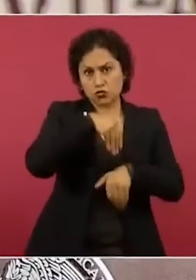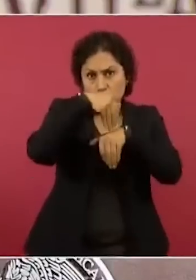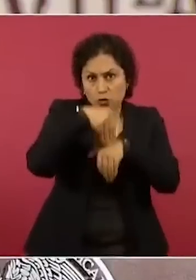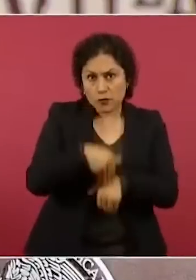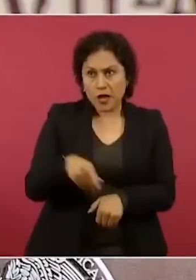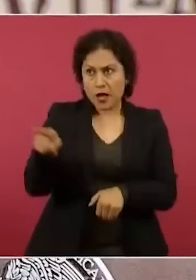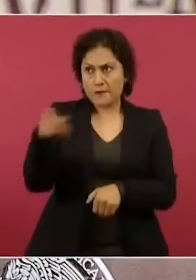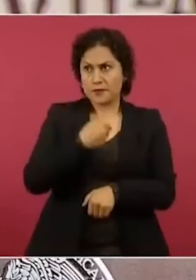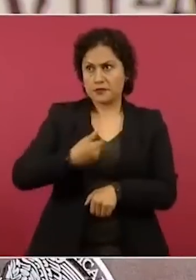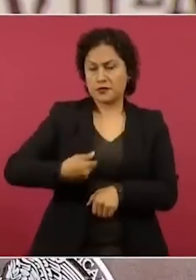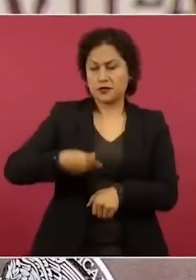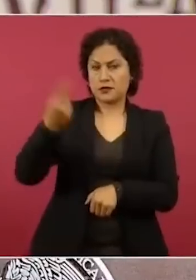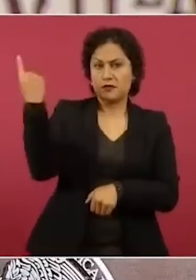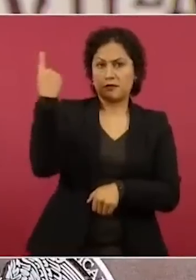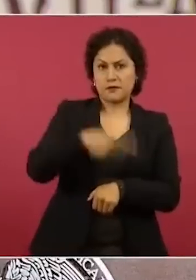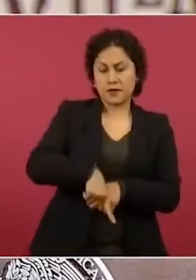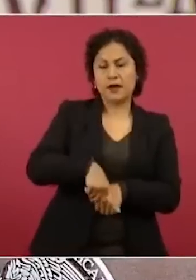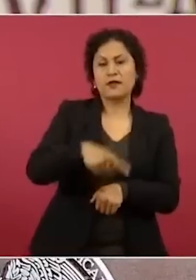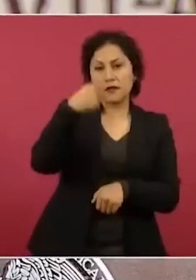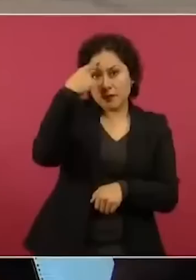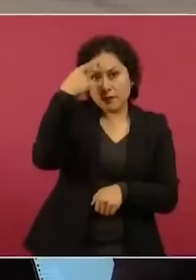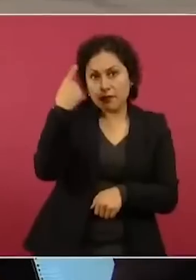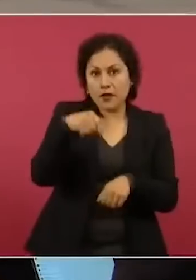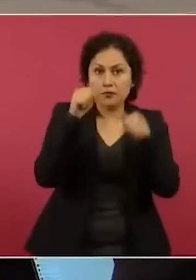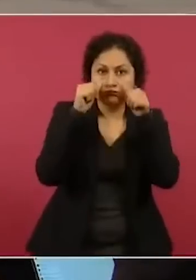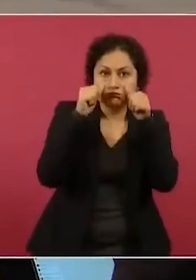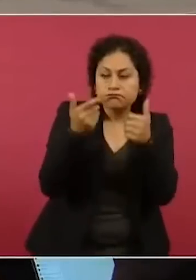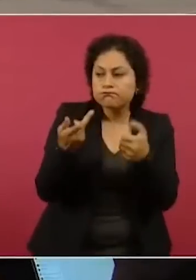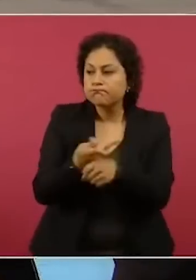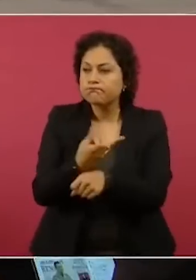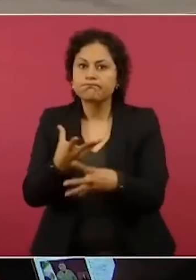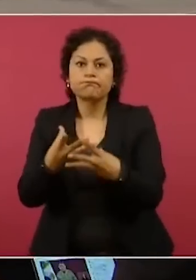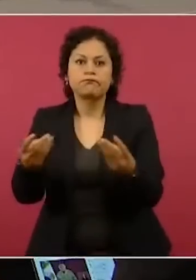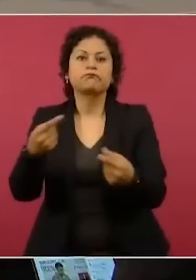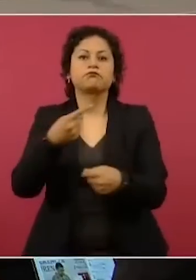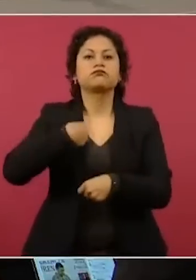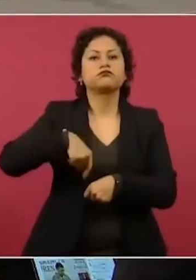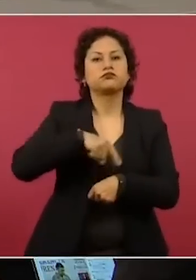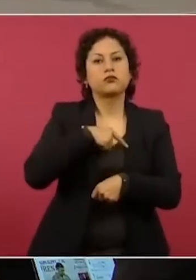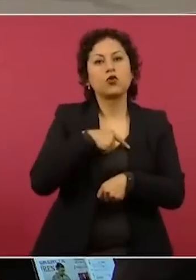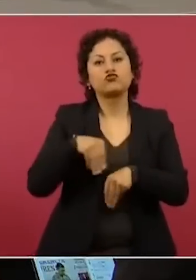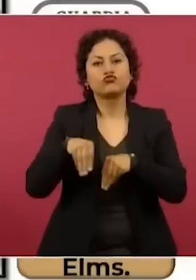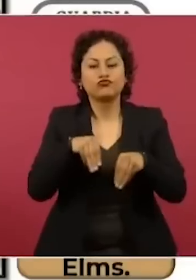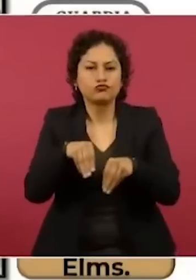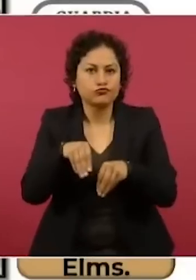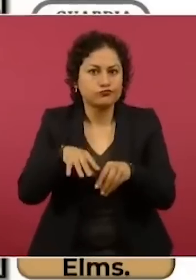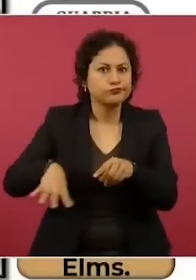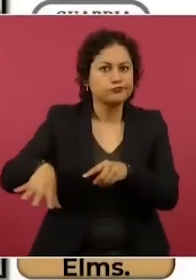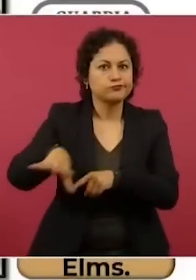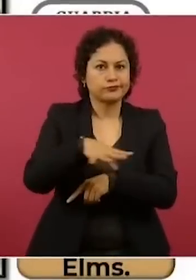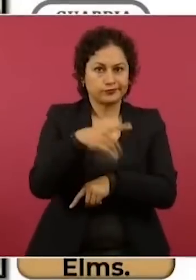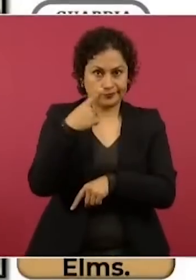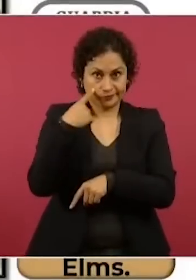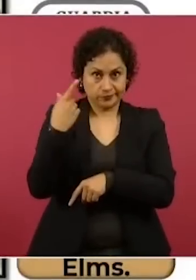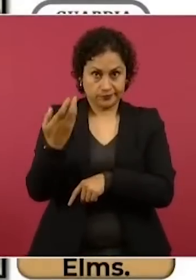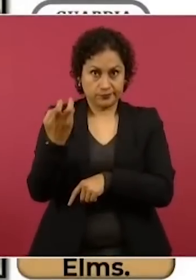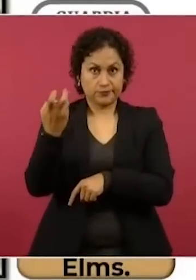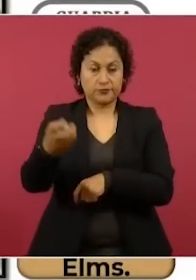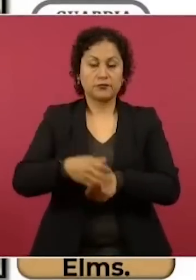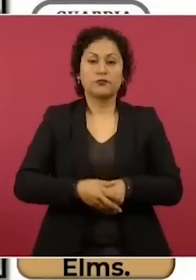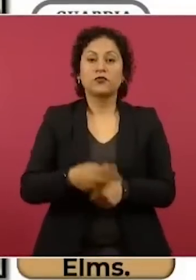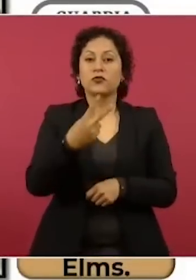del presidente de atender esta desaparición. Aquí tenemos los efectivos locales, 210